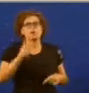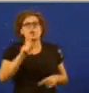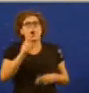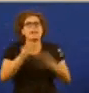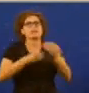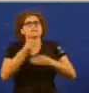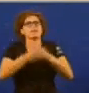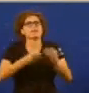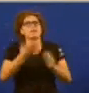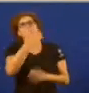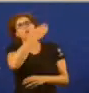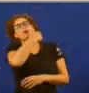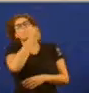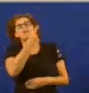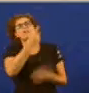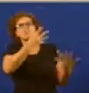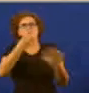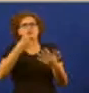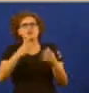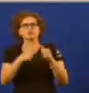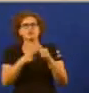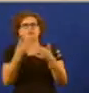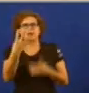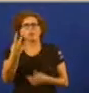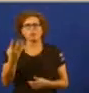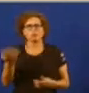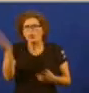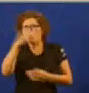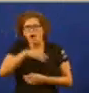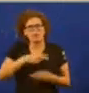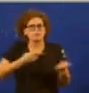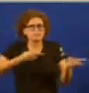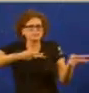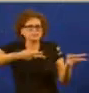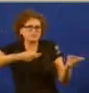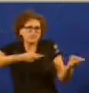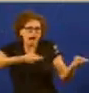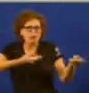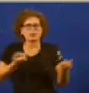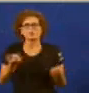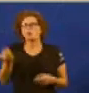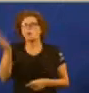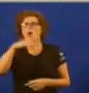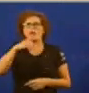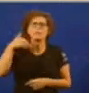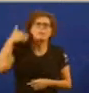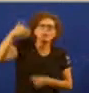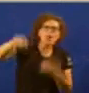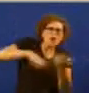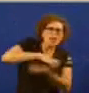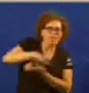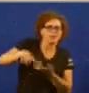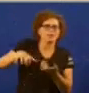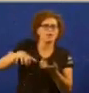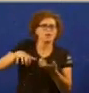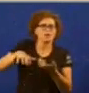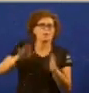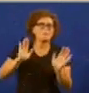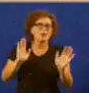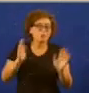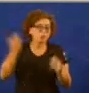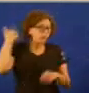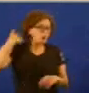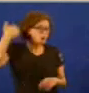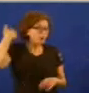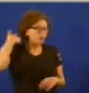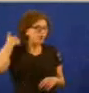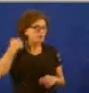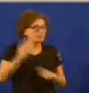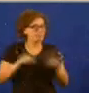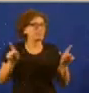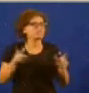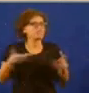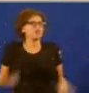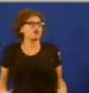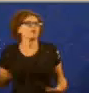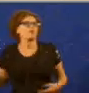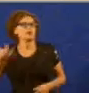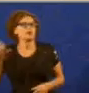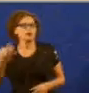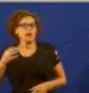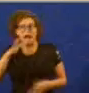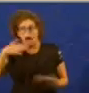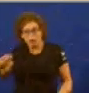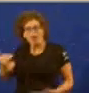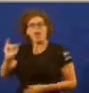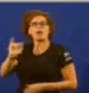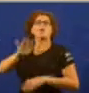1934 non hai ruido de sables non hai violencia no horizonte pero daquela non había como hai hoxe unha